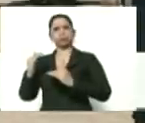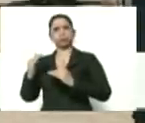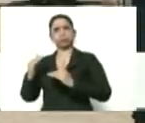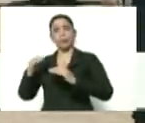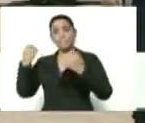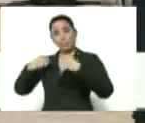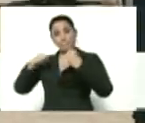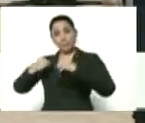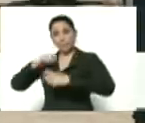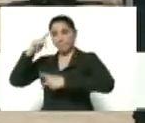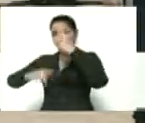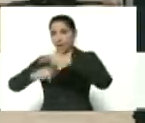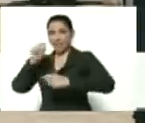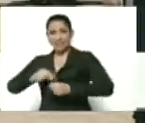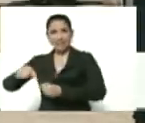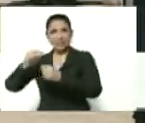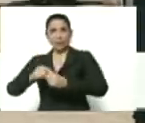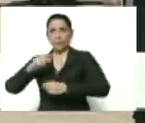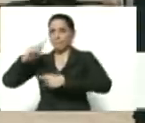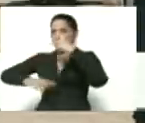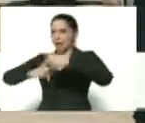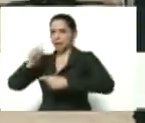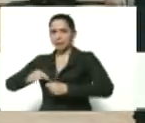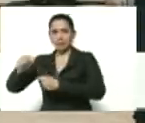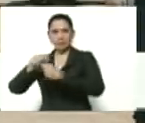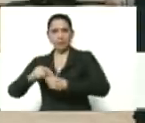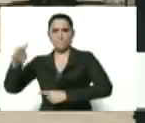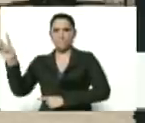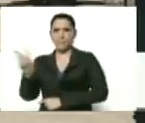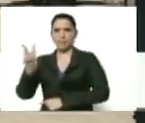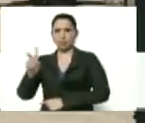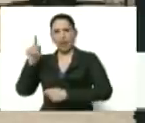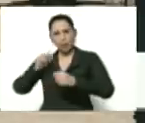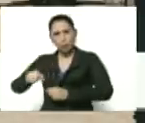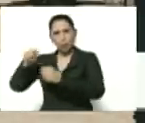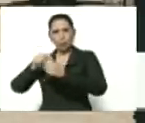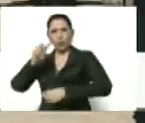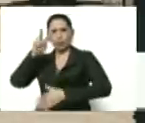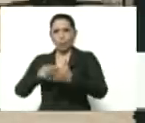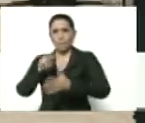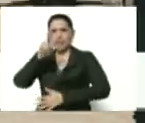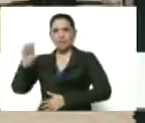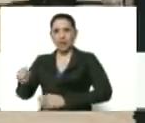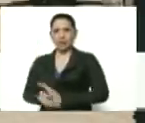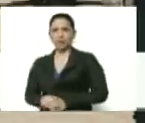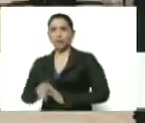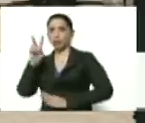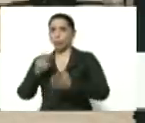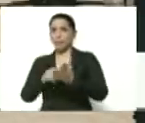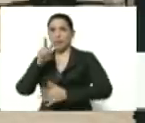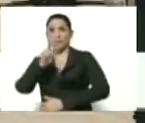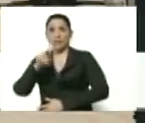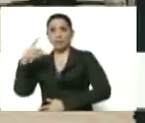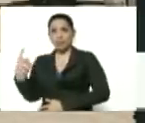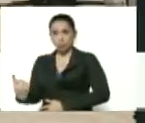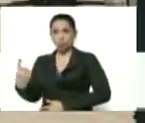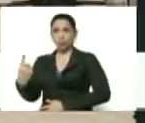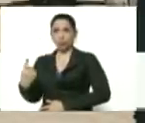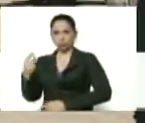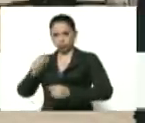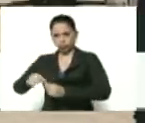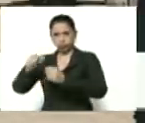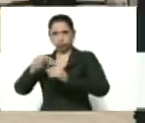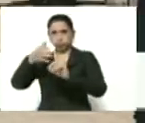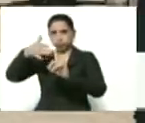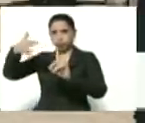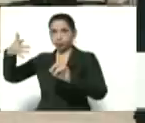plan de siembra. Plan de siembra Venezuela Cultiva 2020-2021, para la siembra de